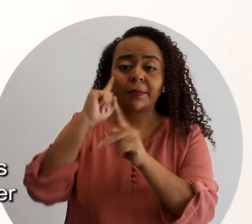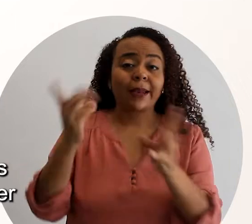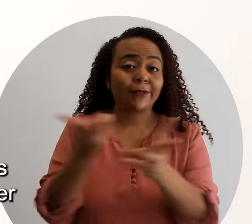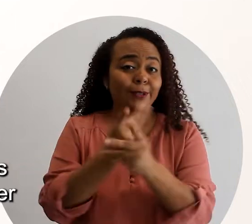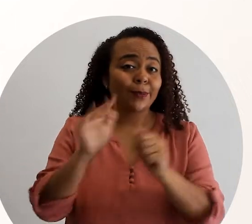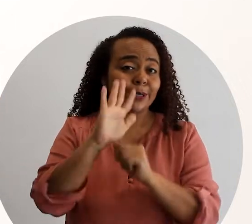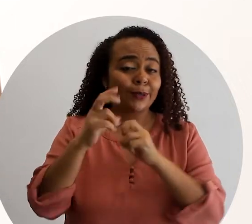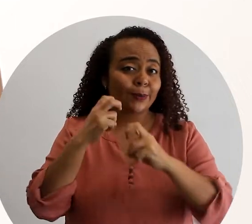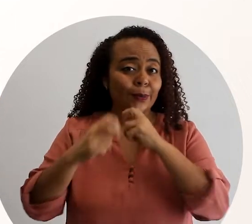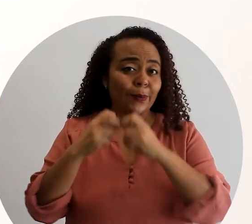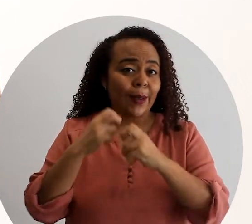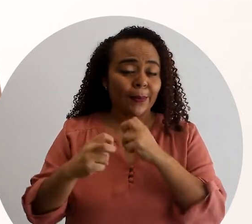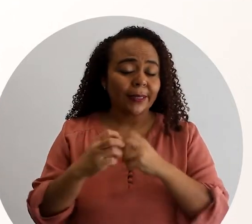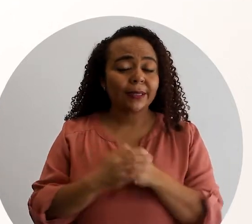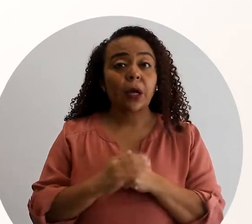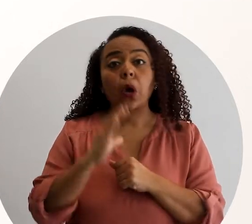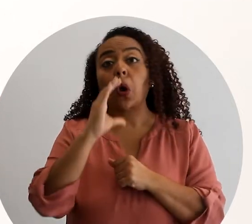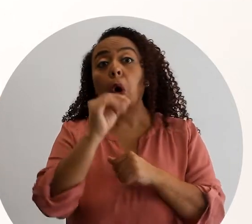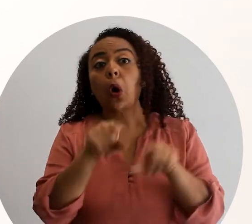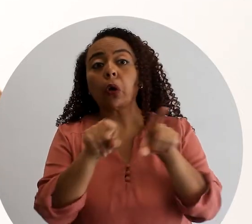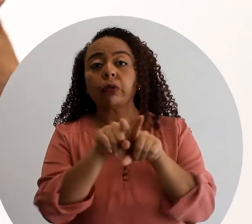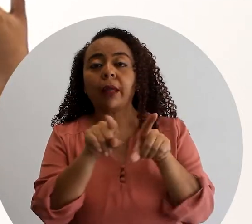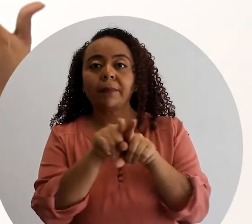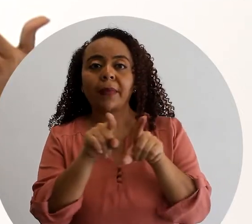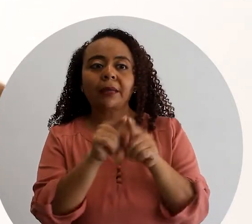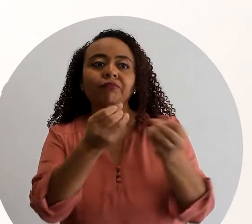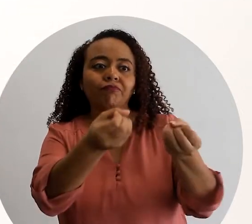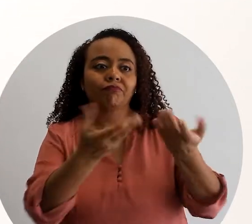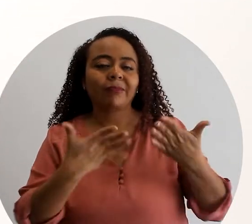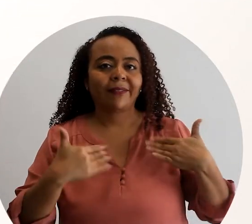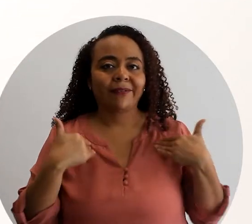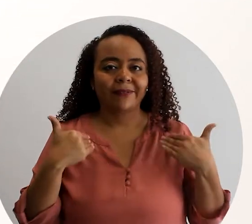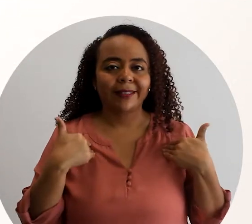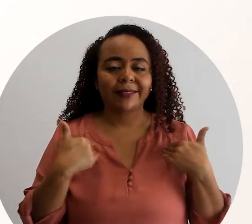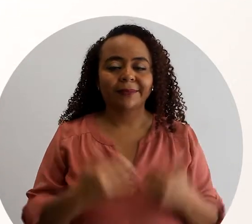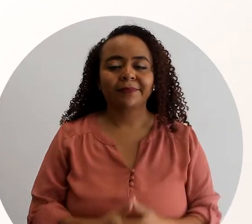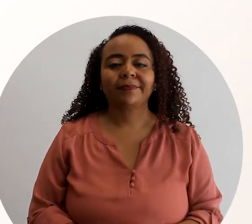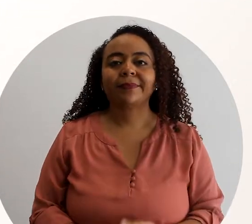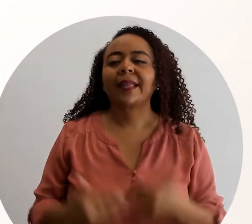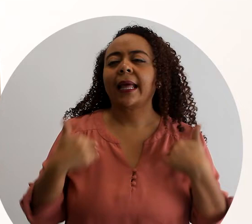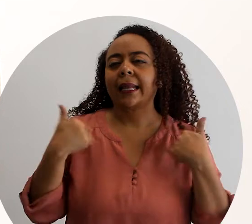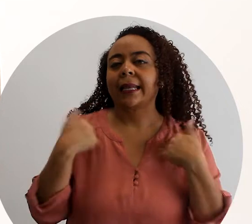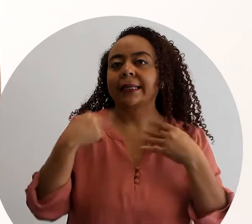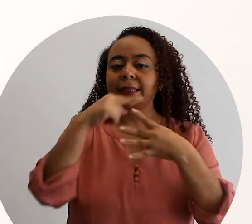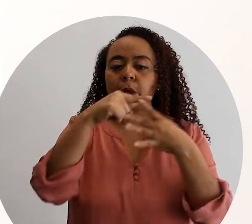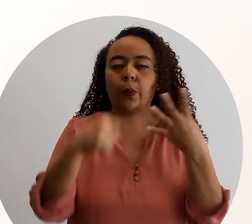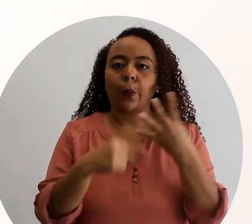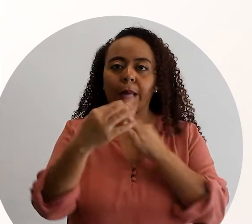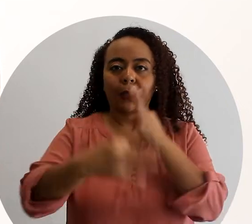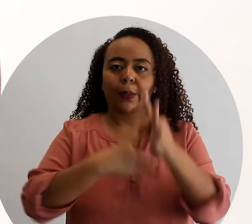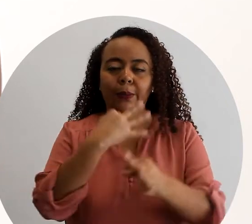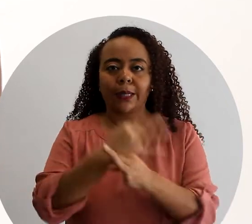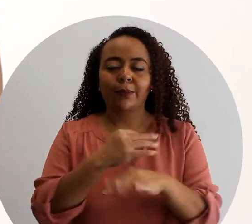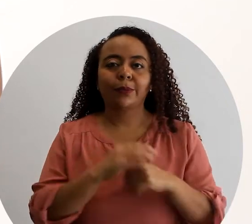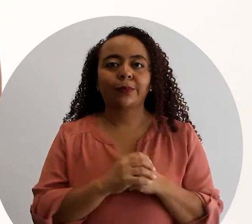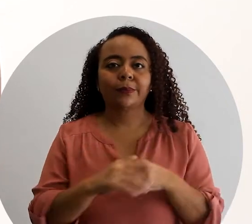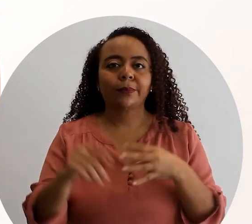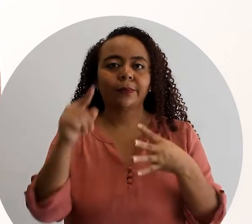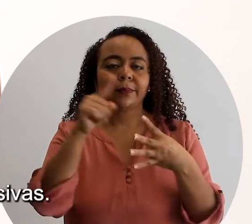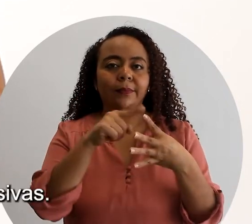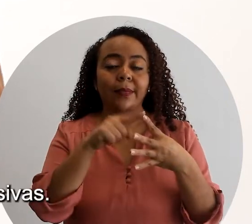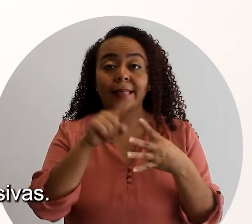personas a resolver los problemas que tienen o les generan felicidad. Las alegrías se dividen en cuatro tipos.